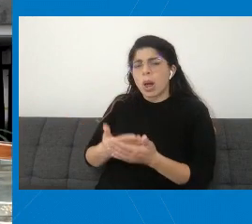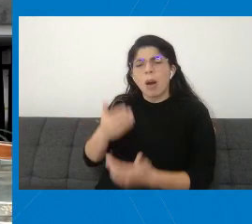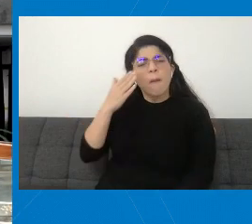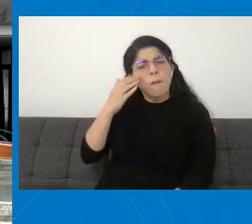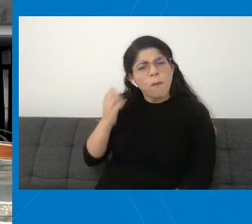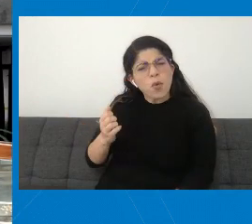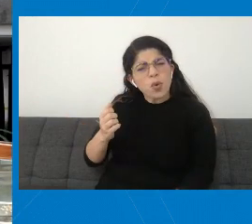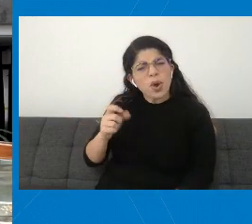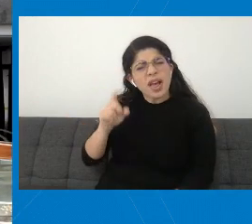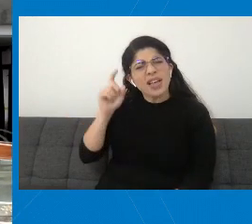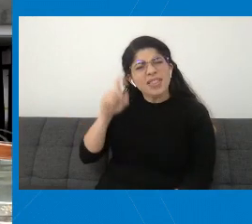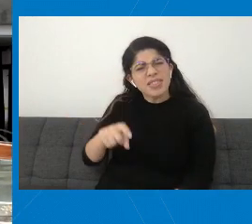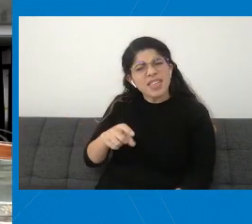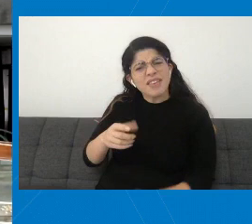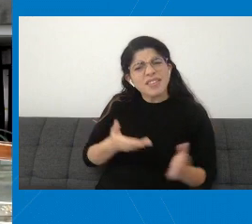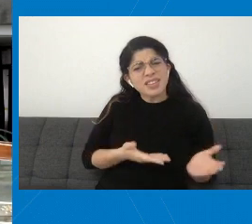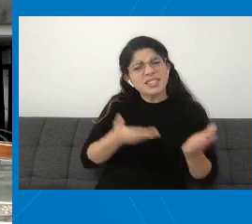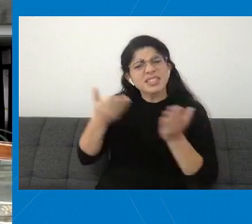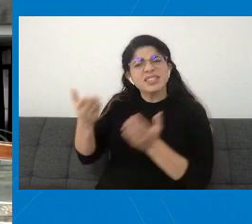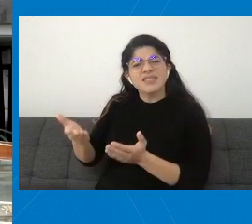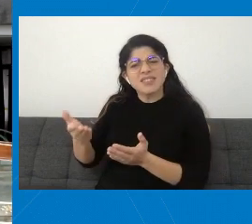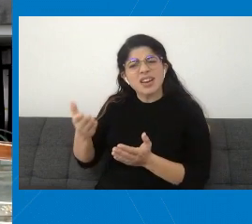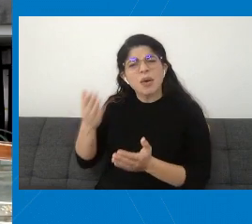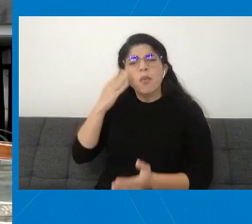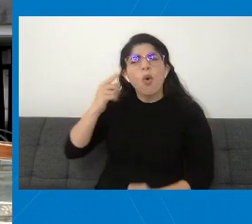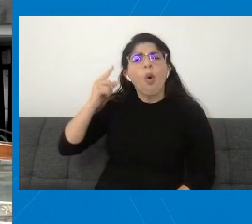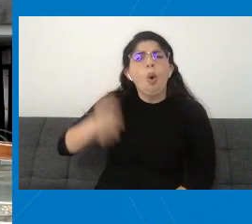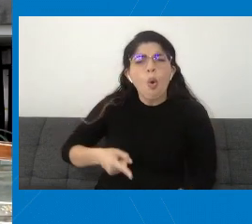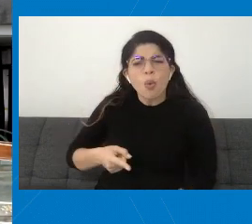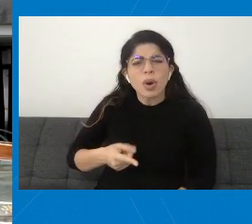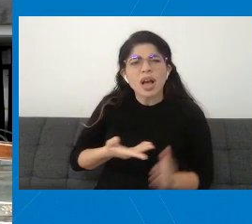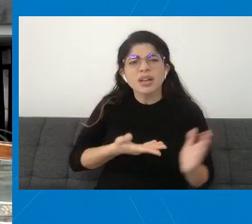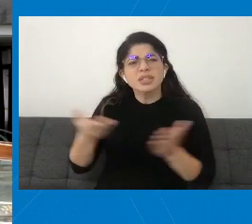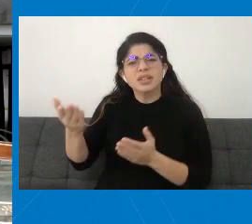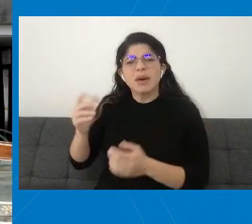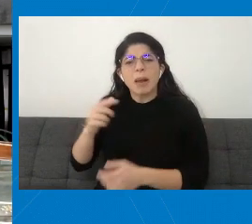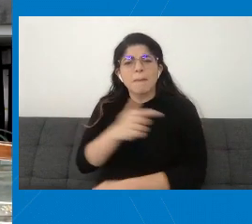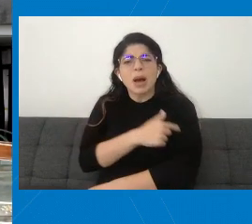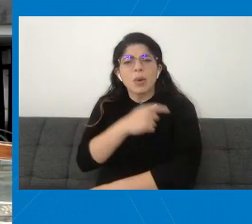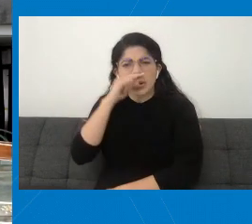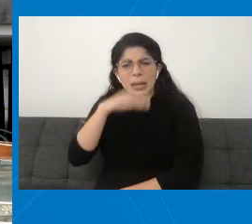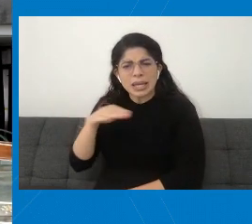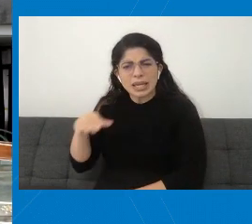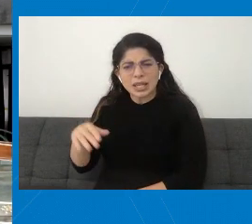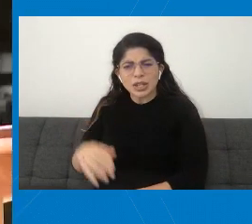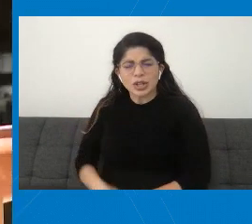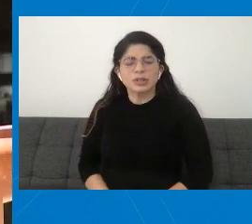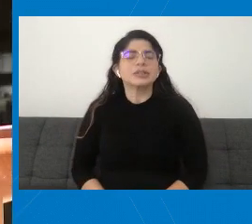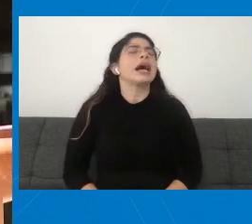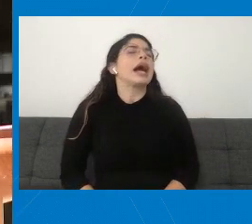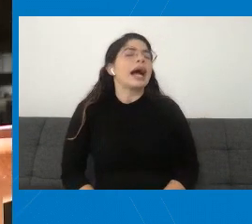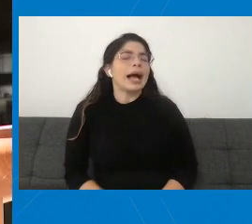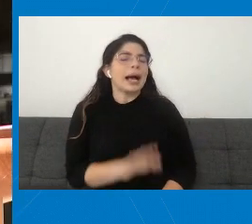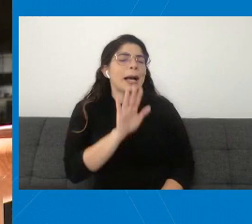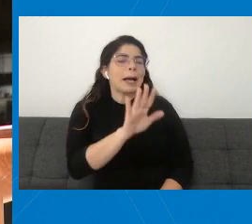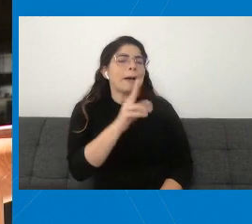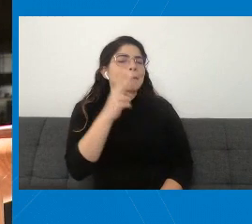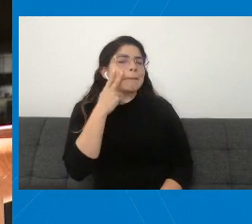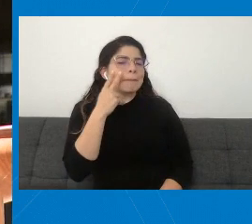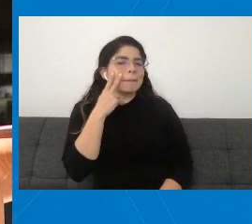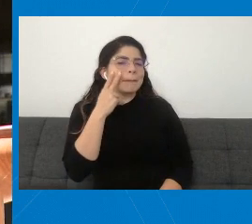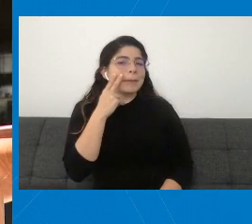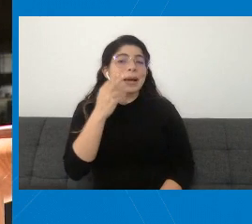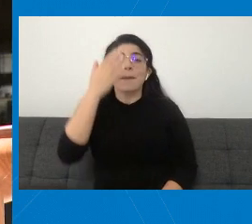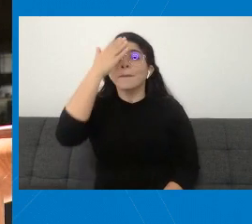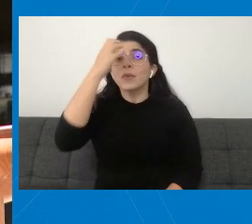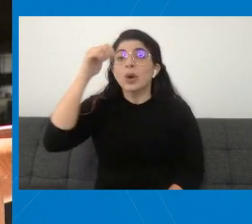vacunar a los niños? ¿Por qué obligados hay que llevar a vacunar a los niños? Vamos a ver, porque en